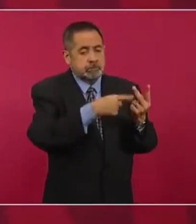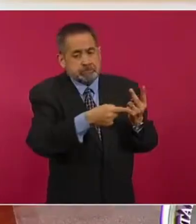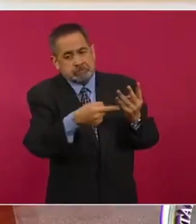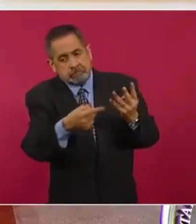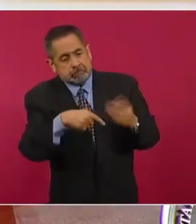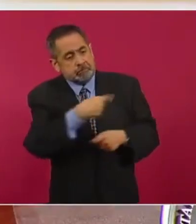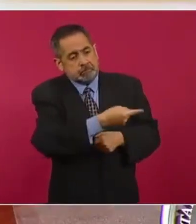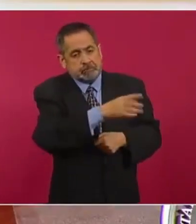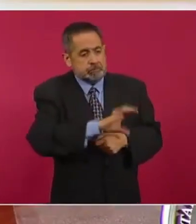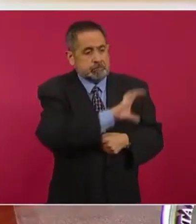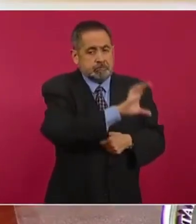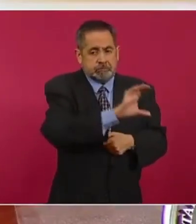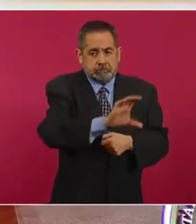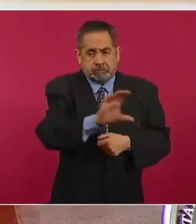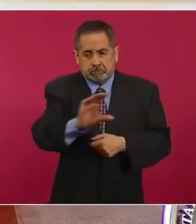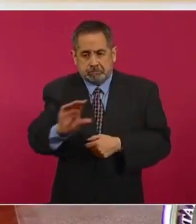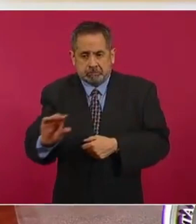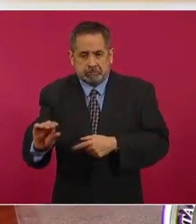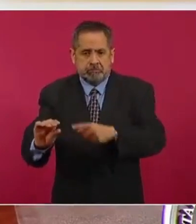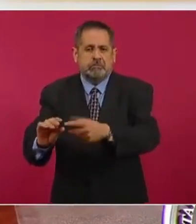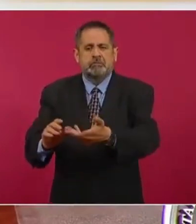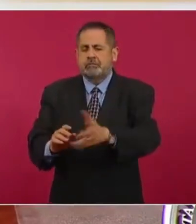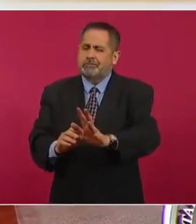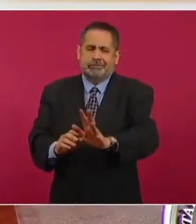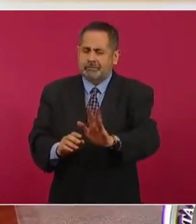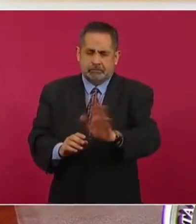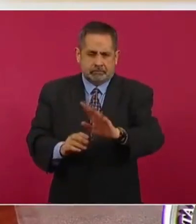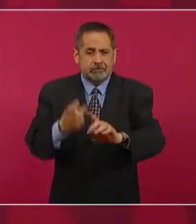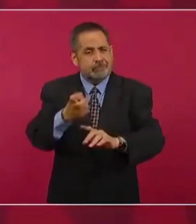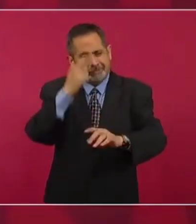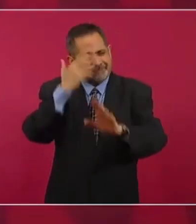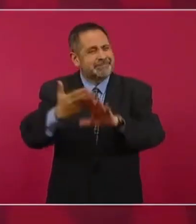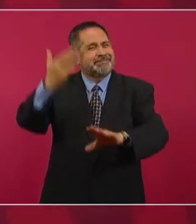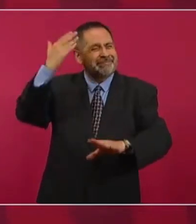estos programas los crearon cuando